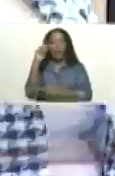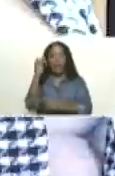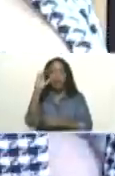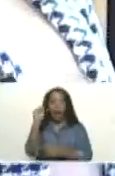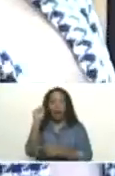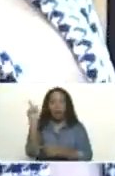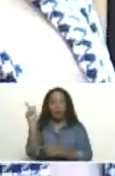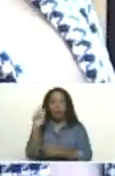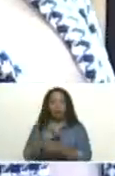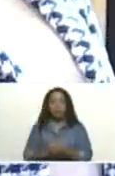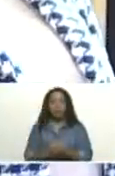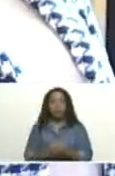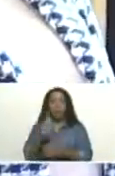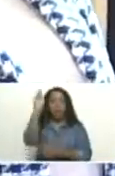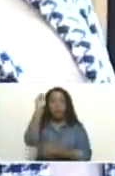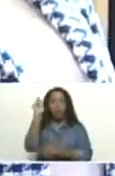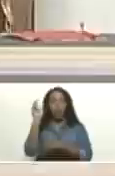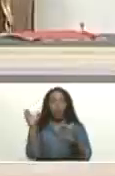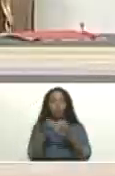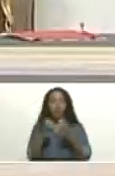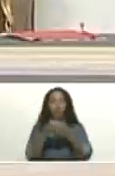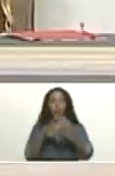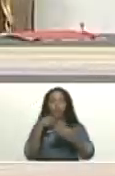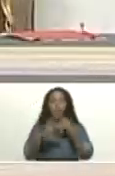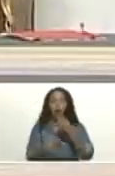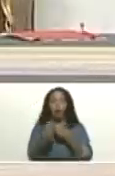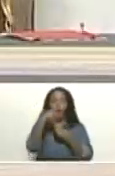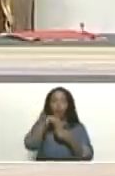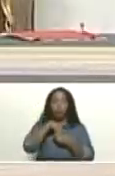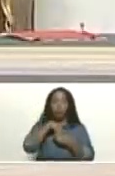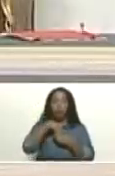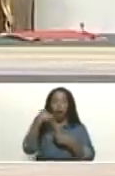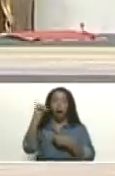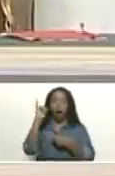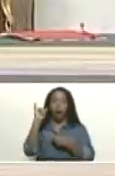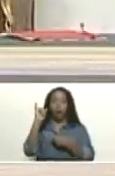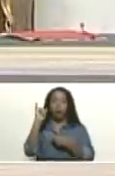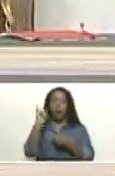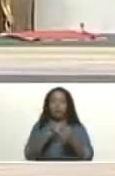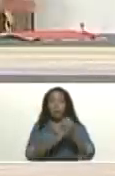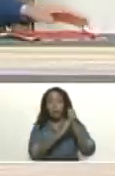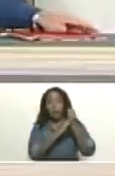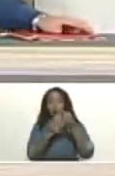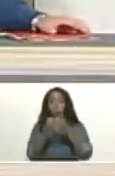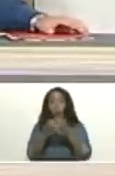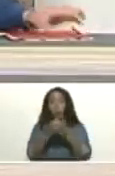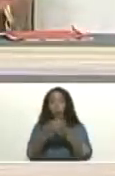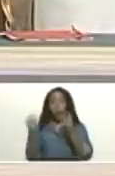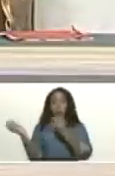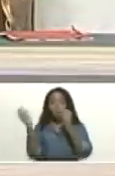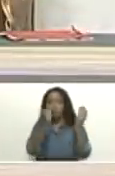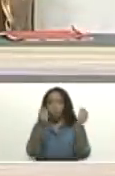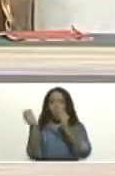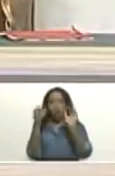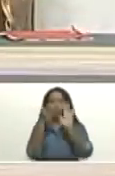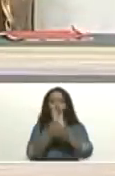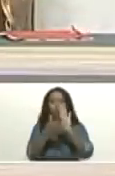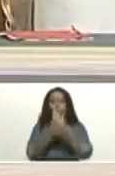Diputados de la Comisión de Política Interior que tuvieron la batuta para el debate, aprobación de esta ley.